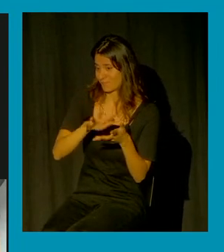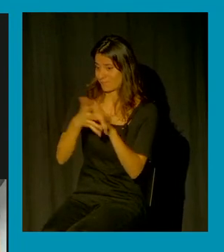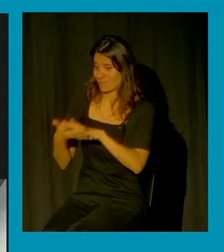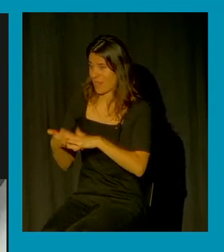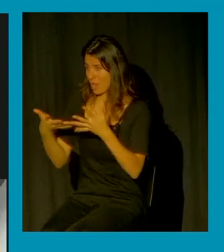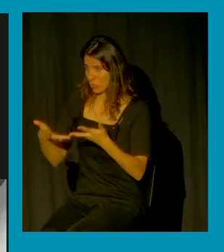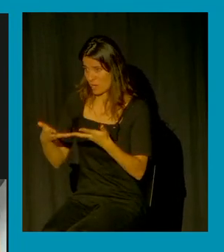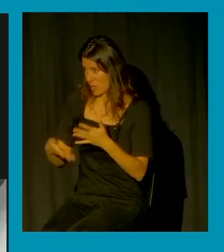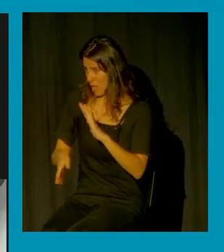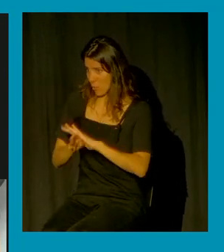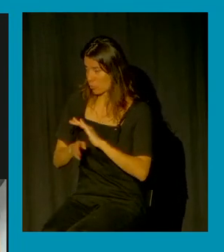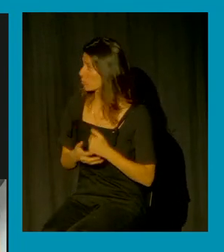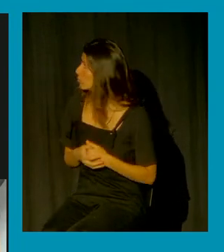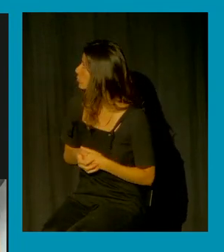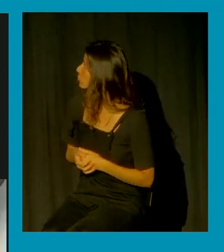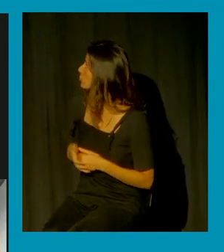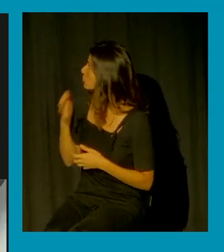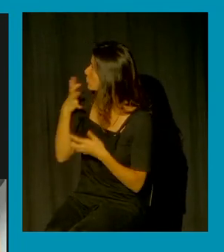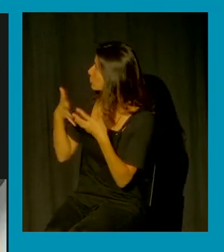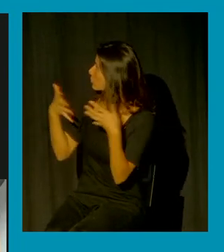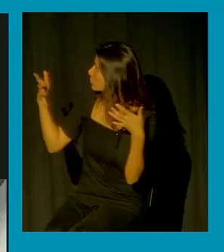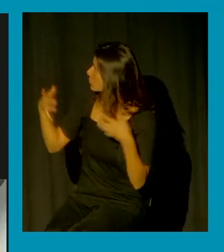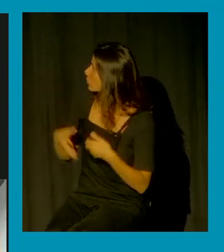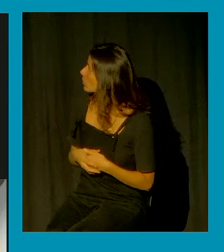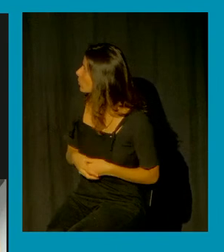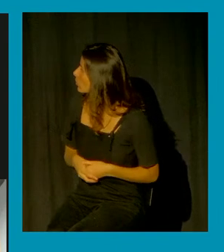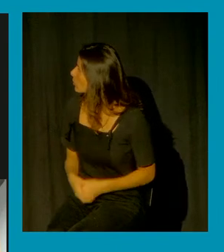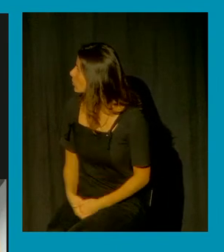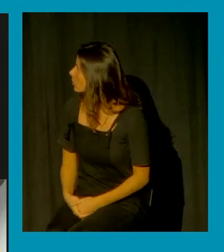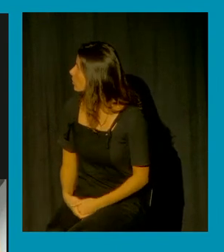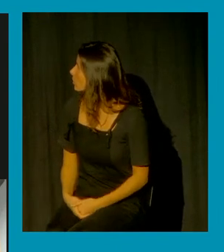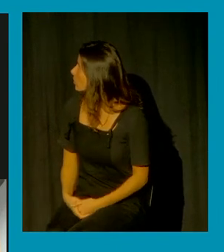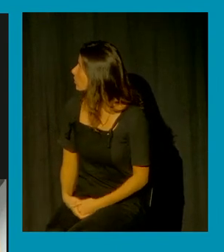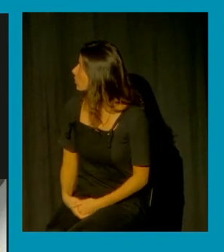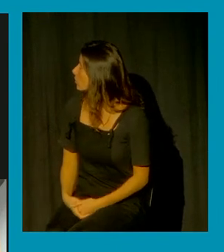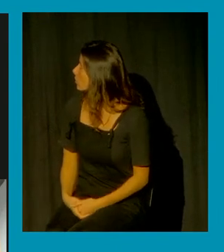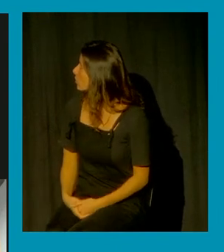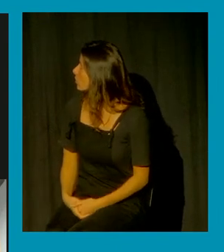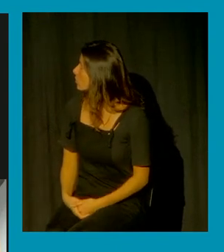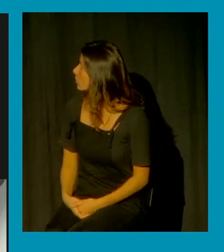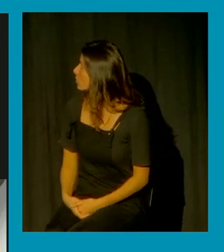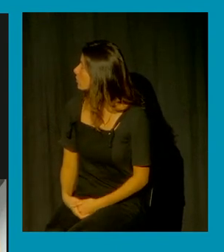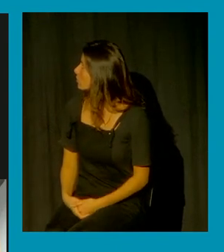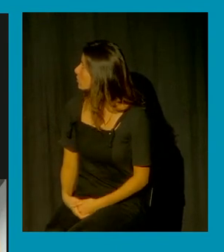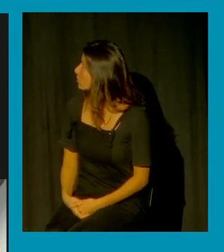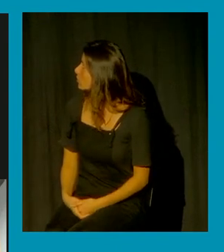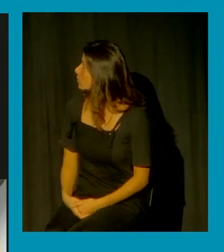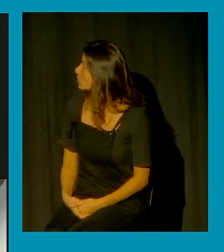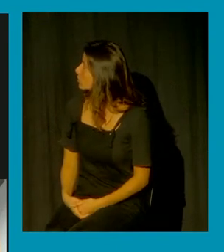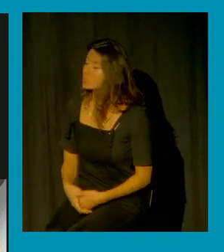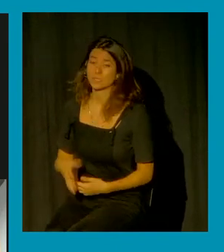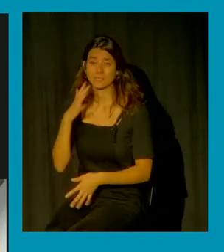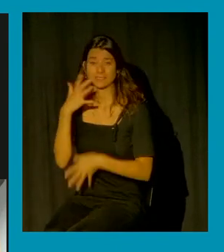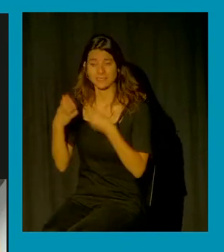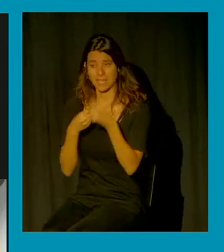traspasado por las compañeras asesinadas en Alcácer ¿no? pero si hacemos un análisis podemos ver cómo